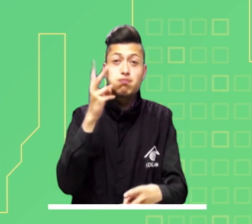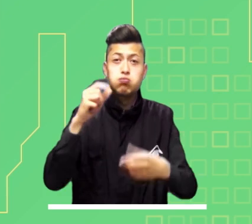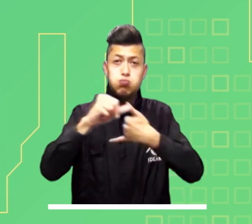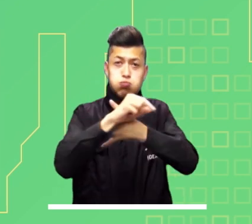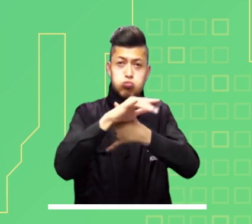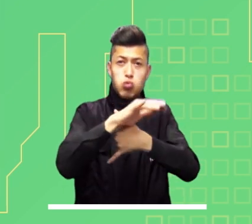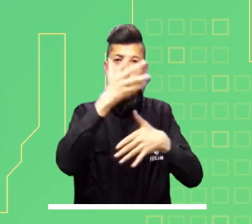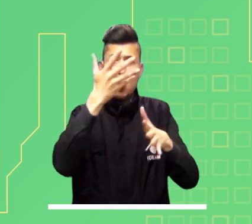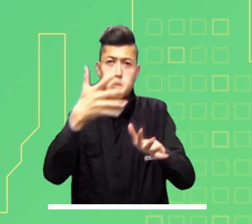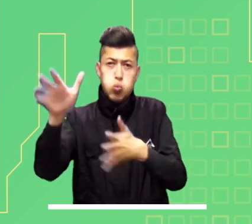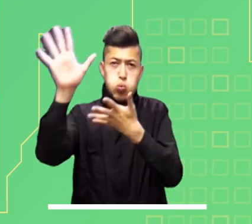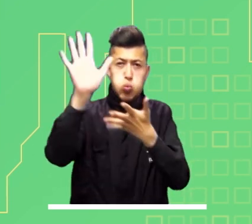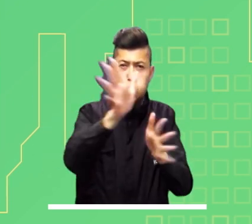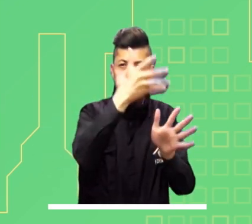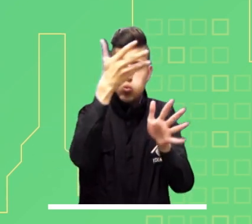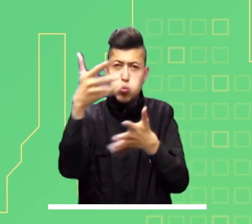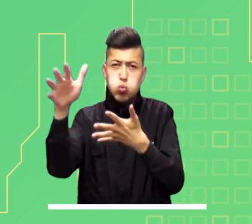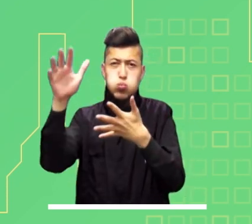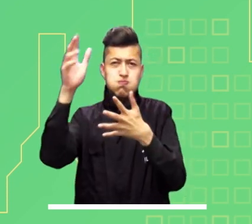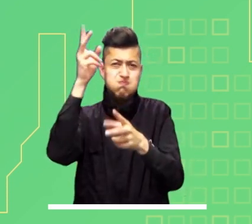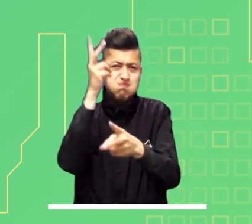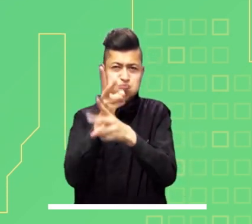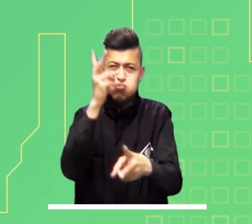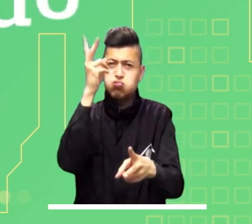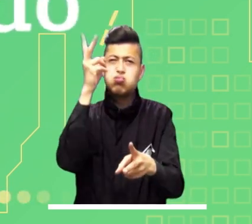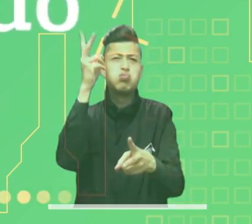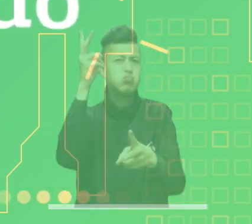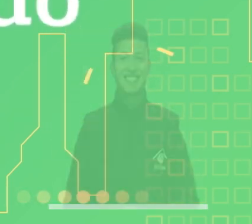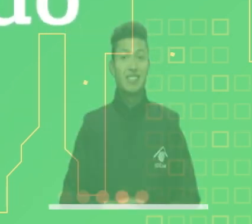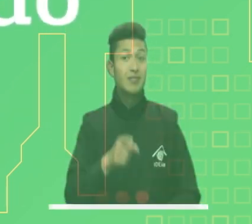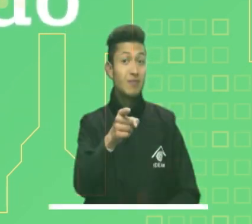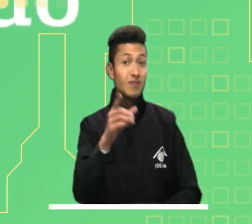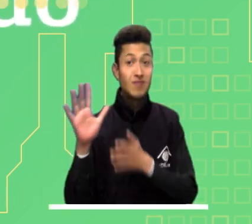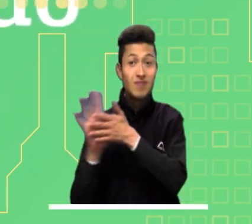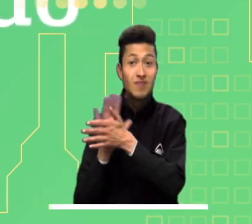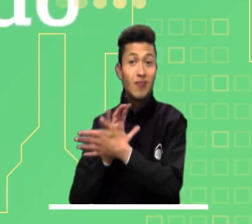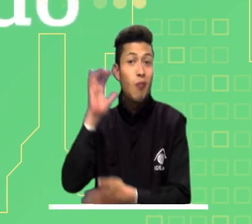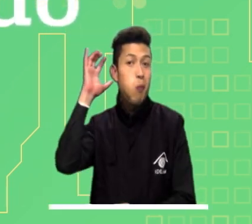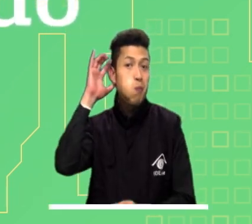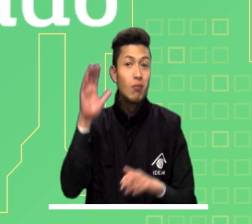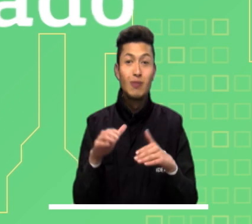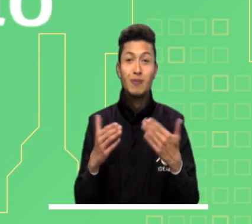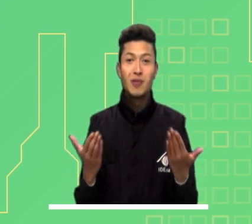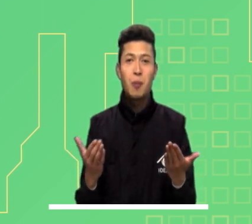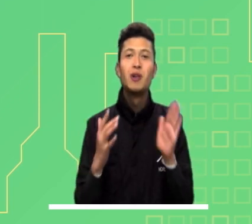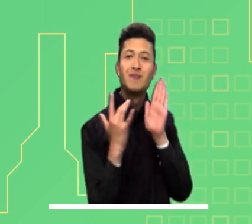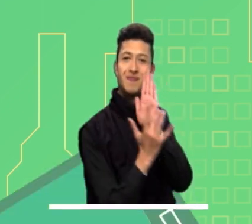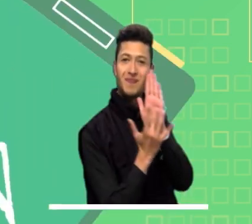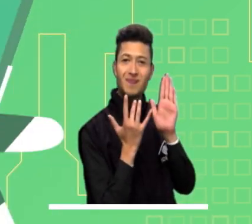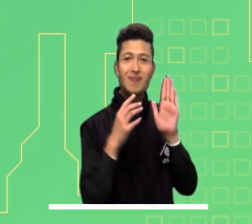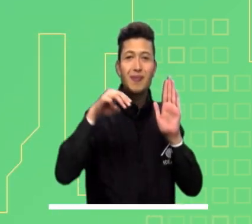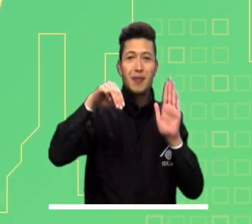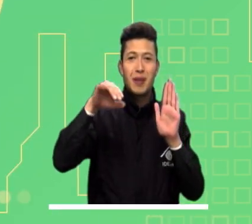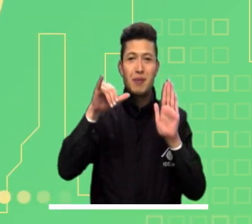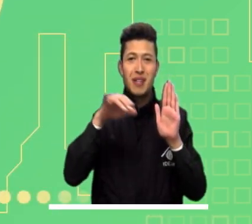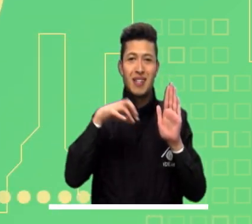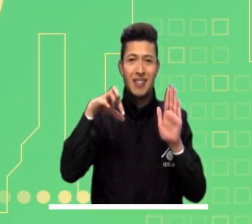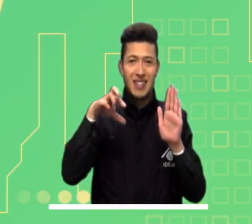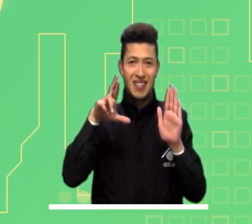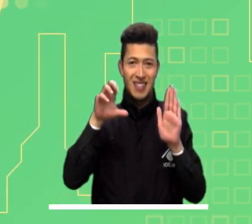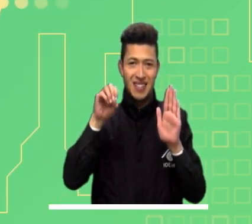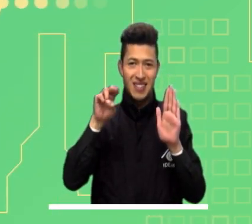olas y vientos fuertes en la zona centro del Mar Caribe colombiano. Manténgase bien informado y en tiempo real a través de nuestra